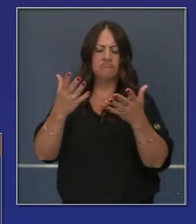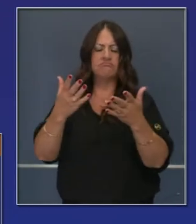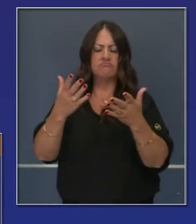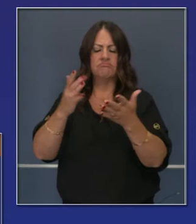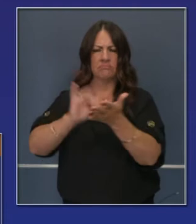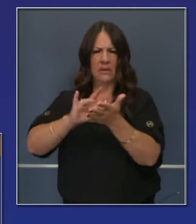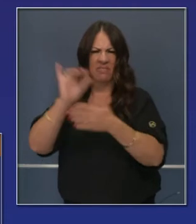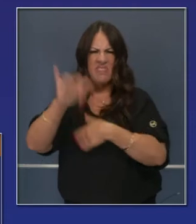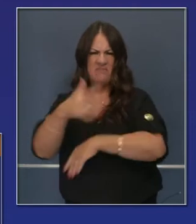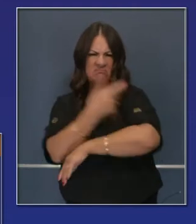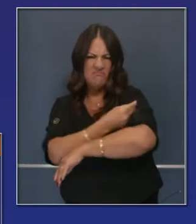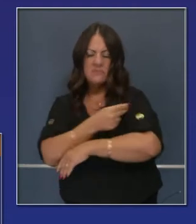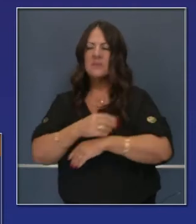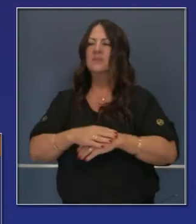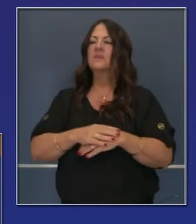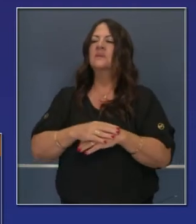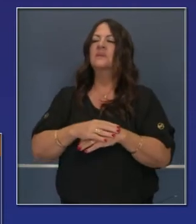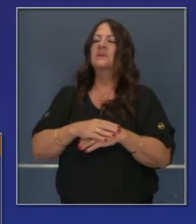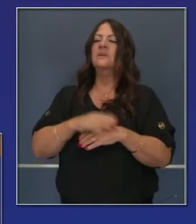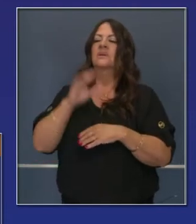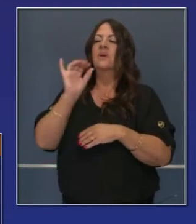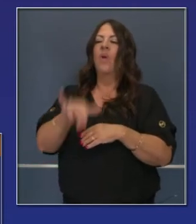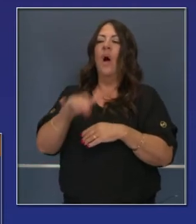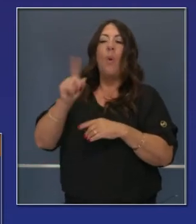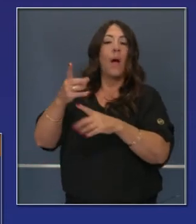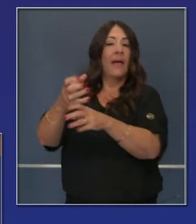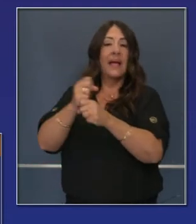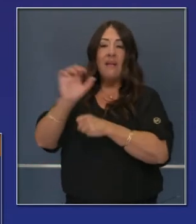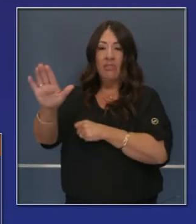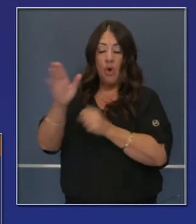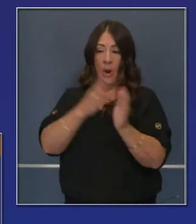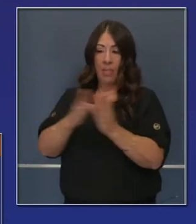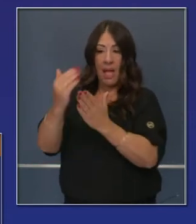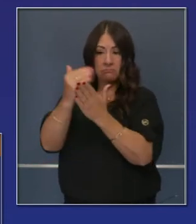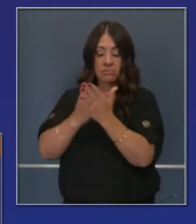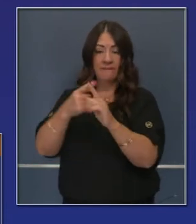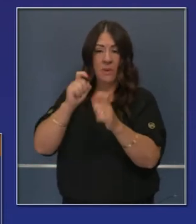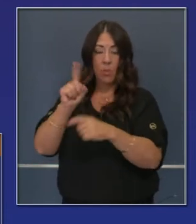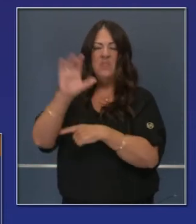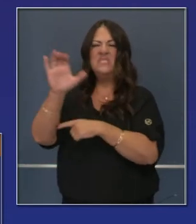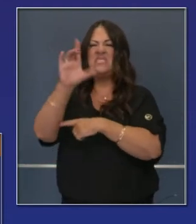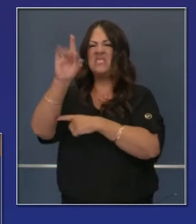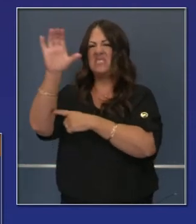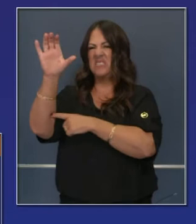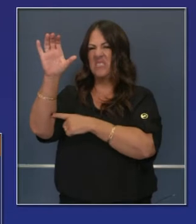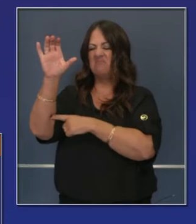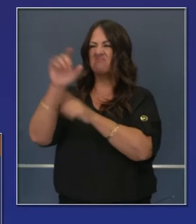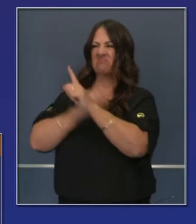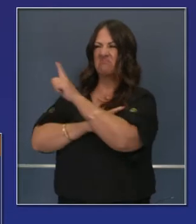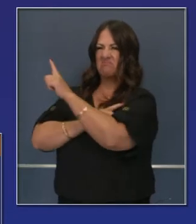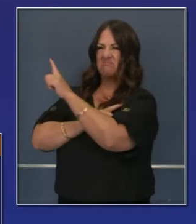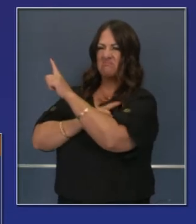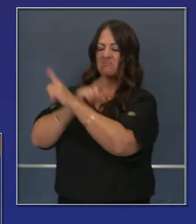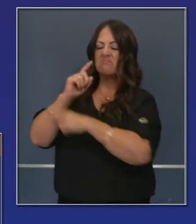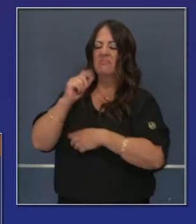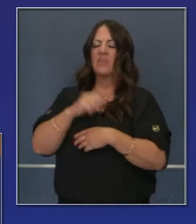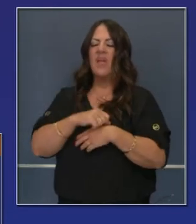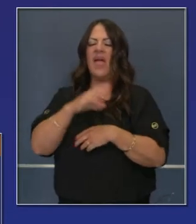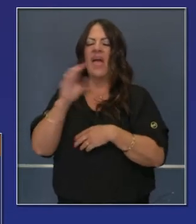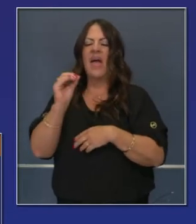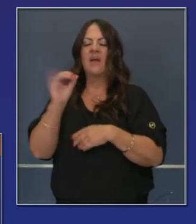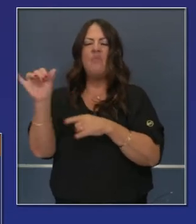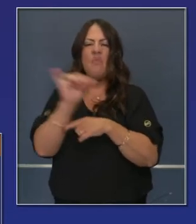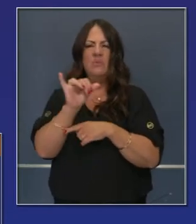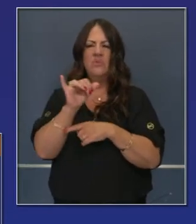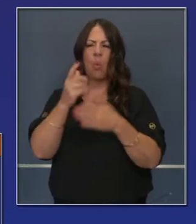les da una idea de que como cada compañía que viene y se presenta y viene de la CDC, ellos, estas dos compañías son